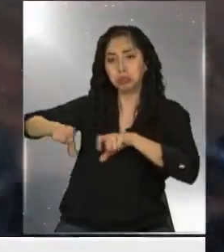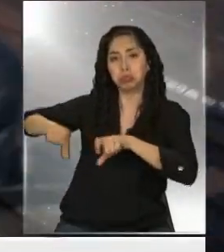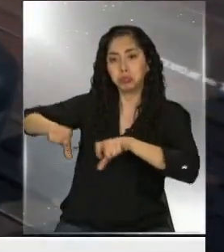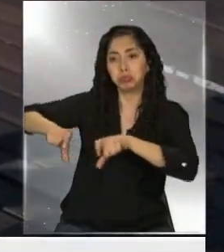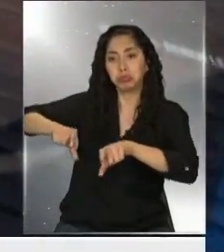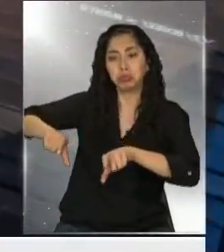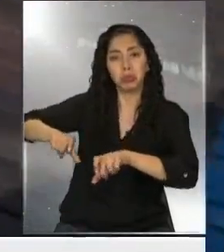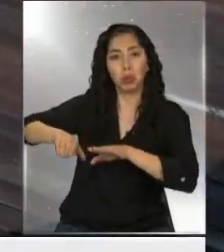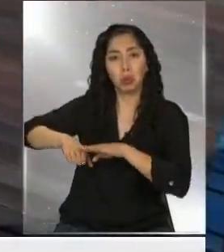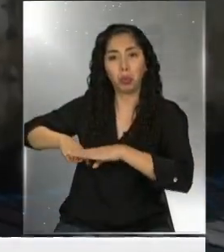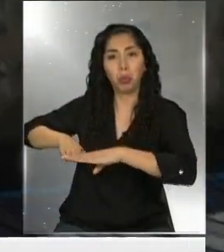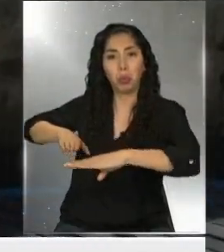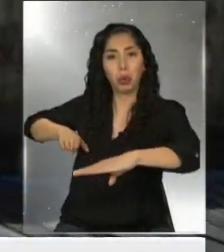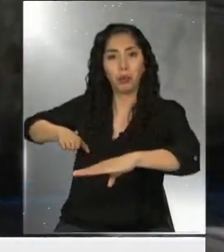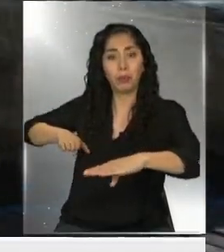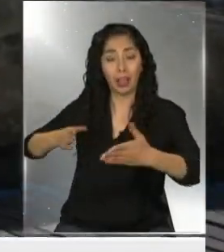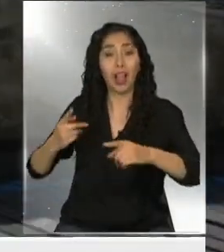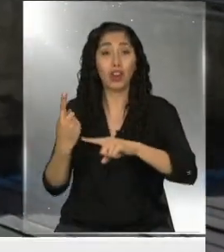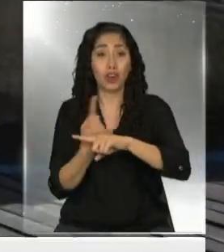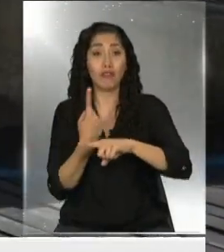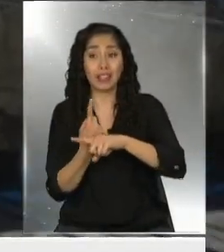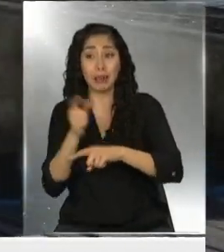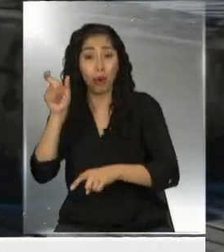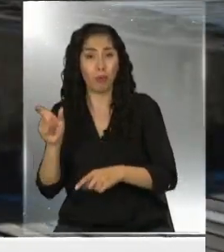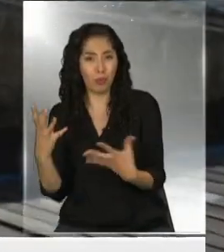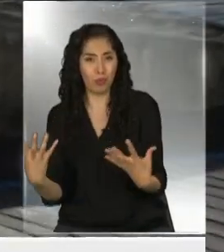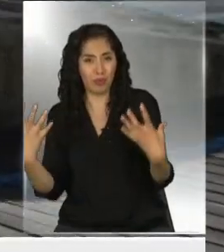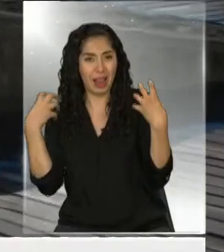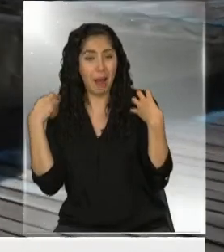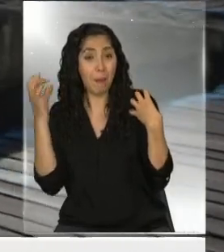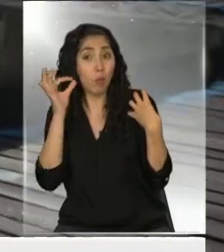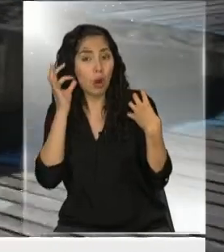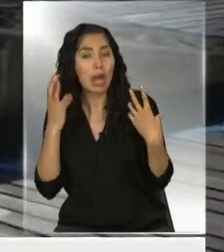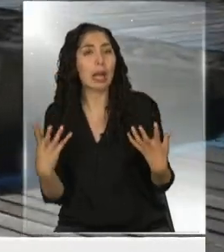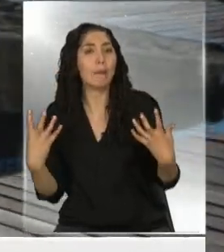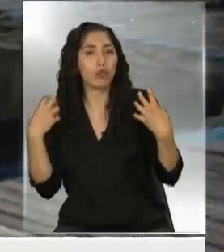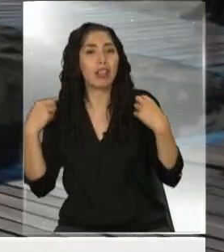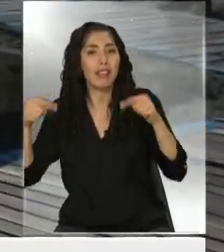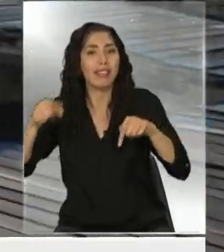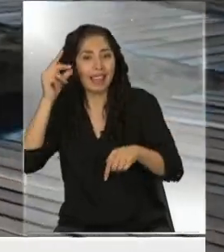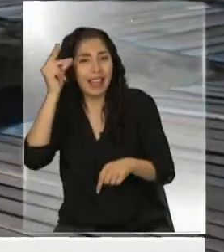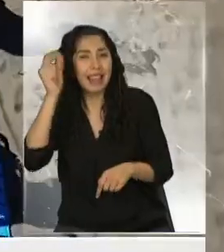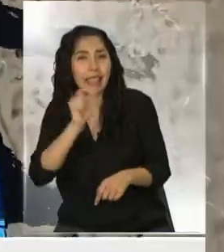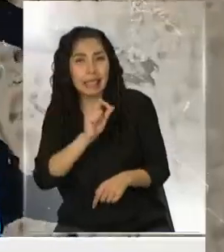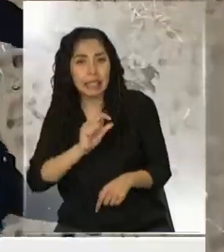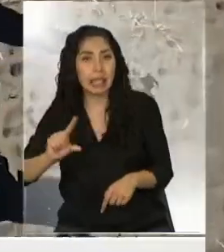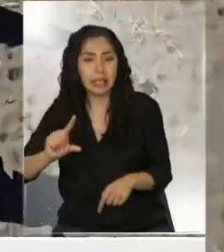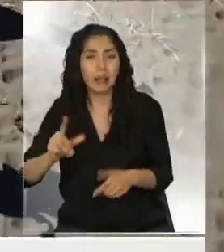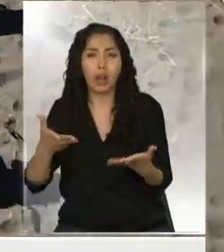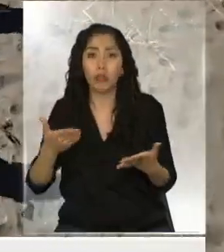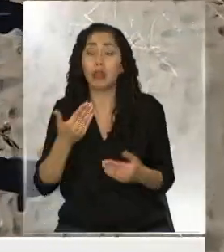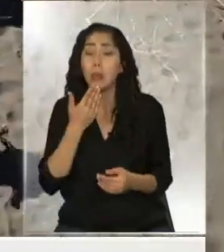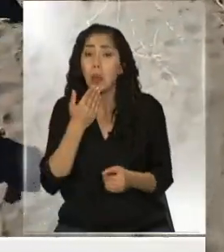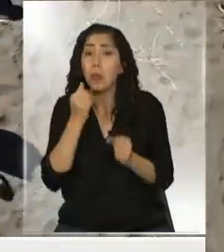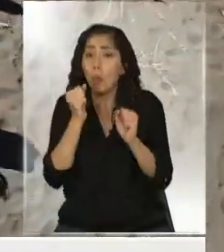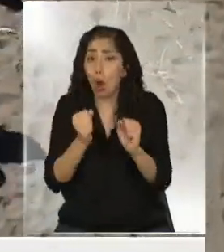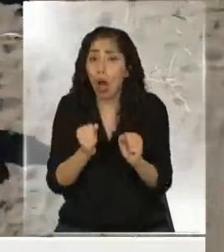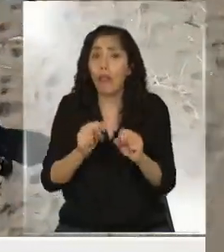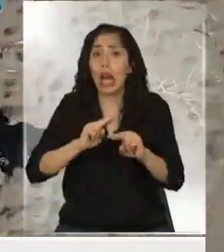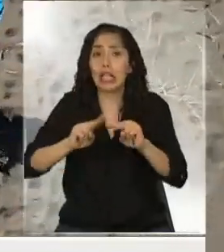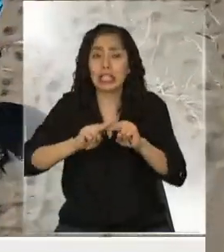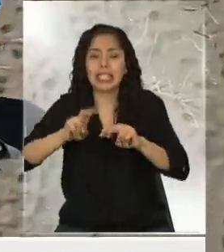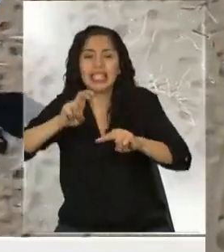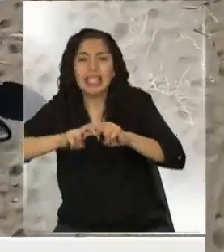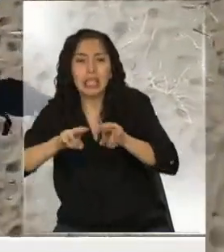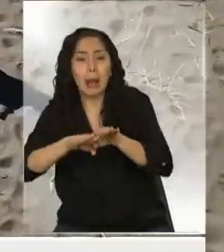Conversamos con una de las encargadas, justamente, de esta iniciativa, que también se utiliza para hacer terrazas, sillas,